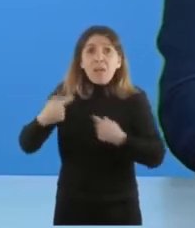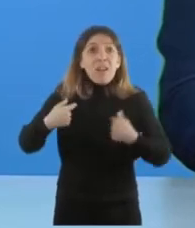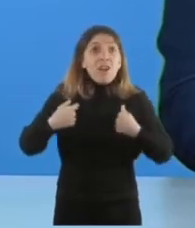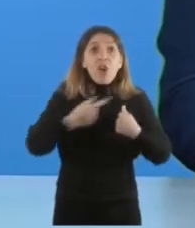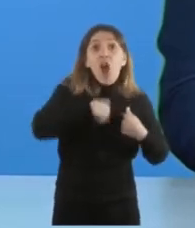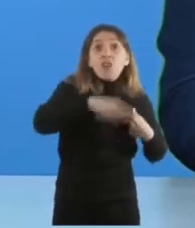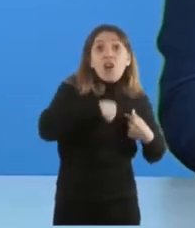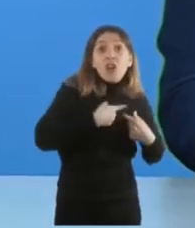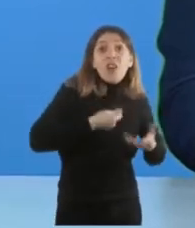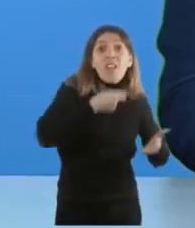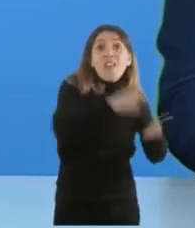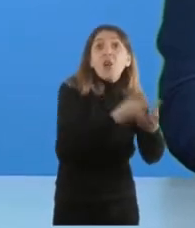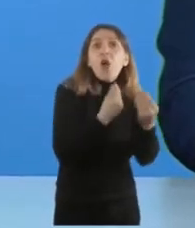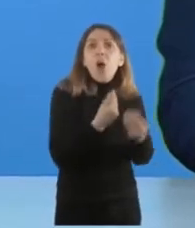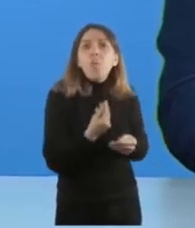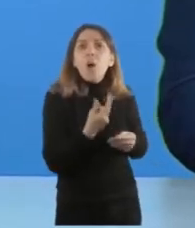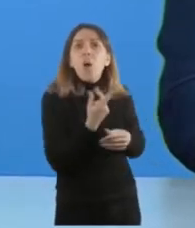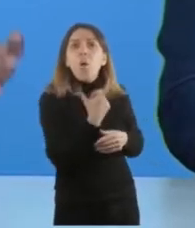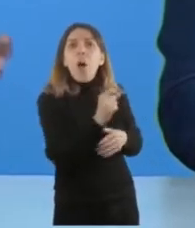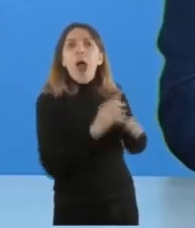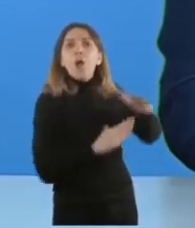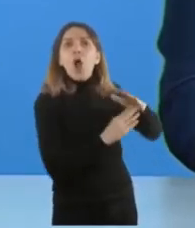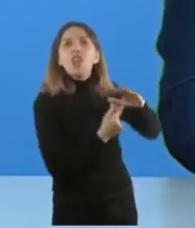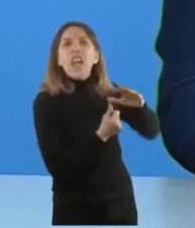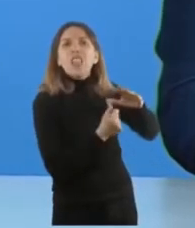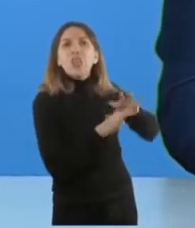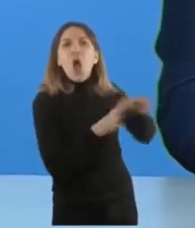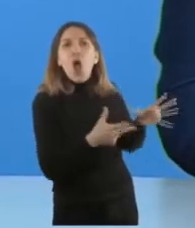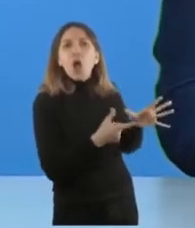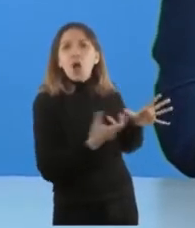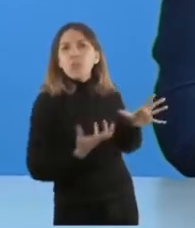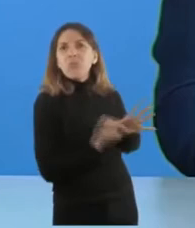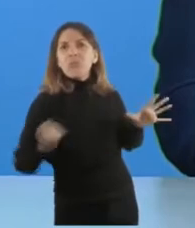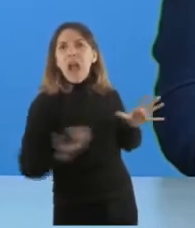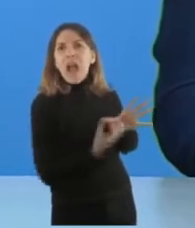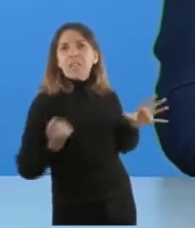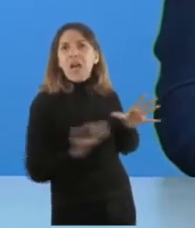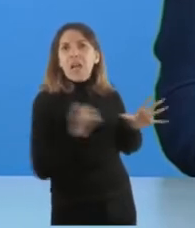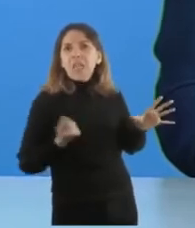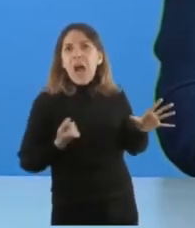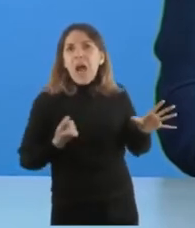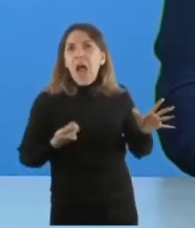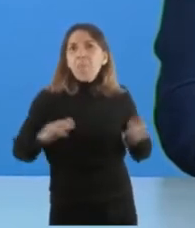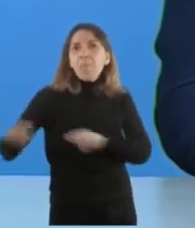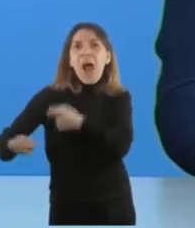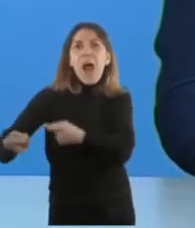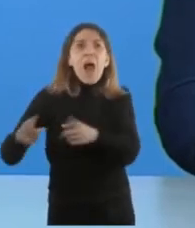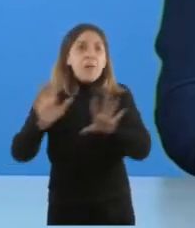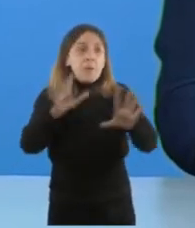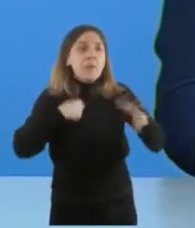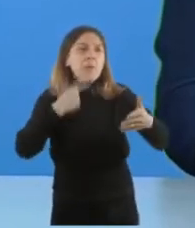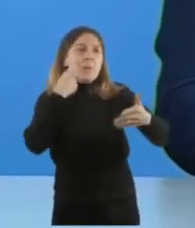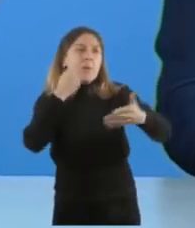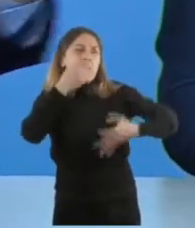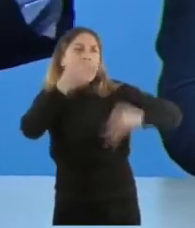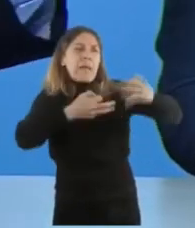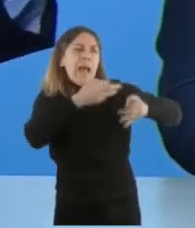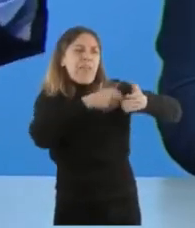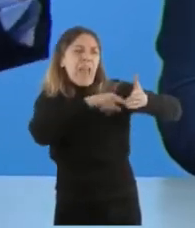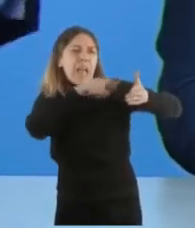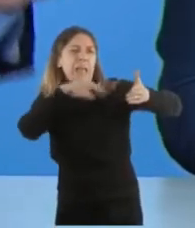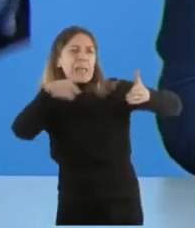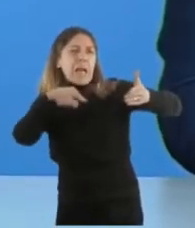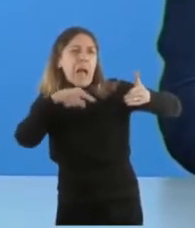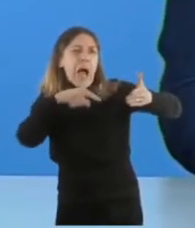recursos del Tesoro. Y entonces cuando miramos el mapa de la inversión pública en la Argentina, encontramos